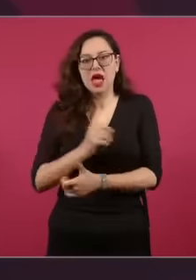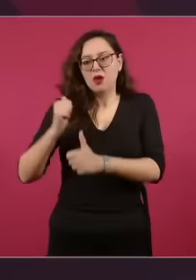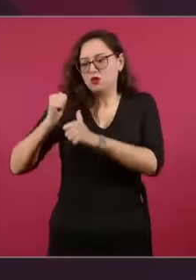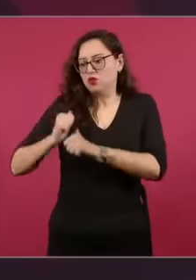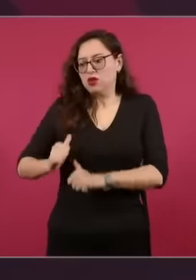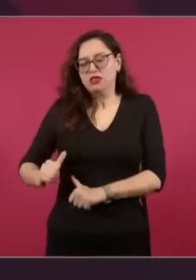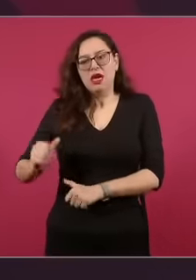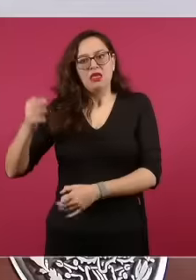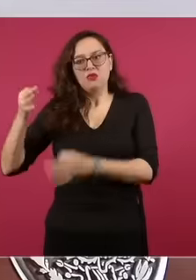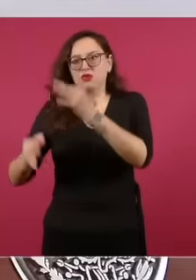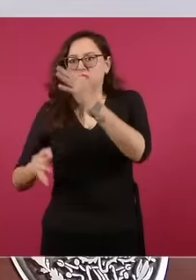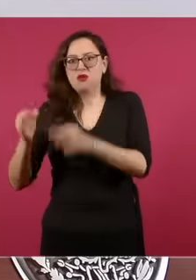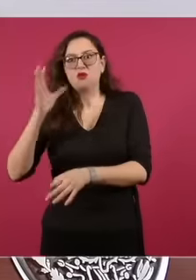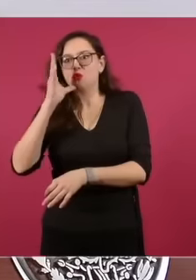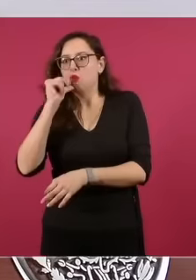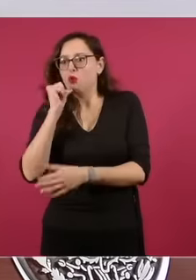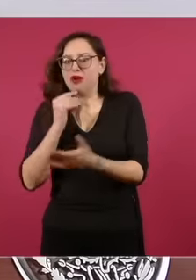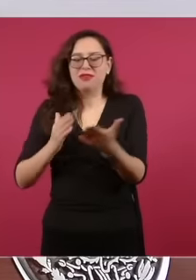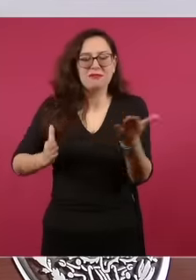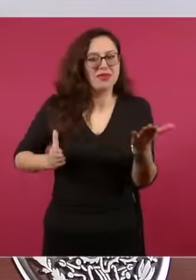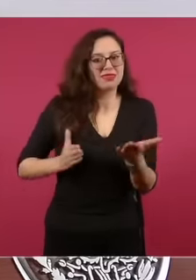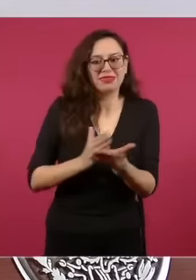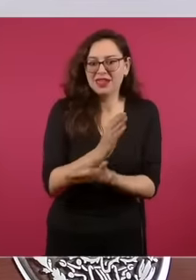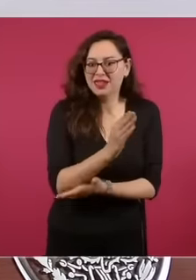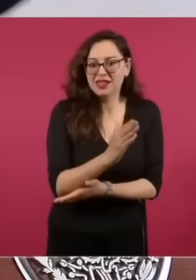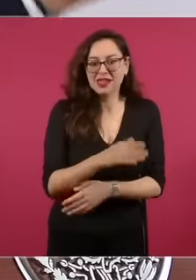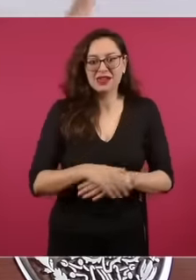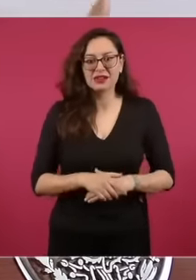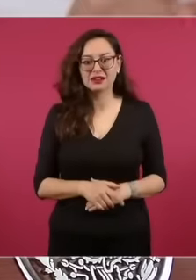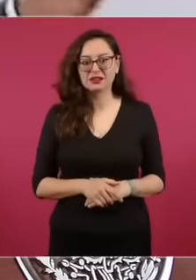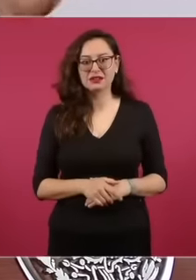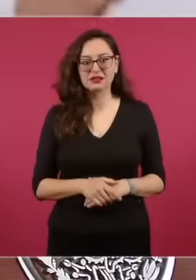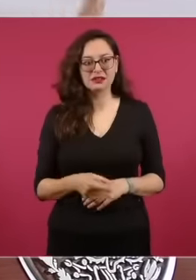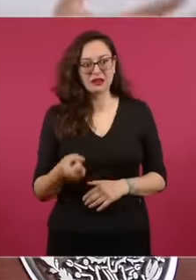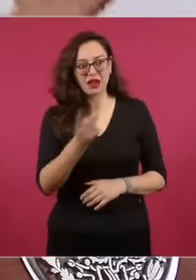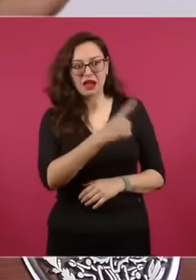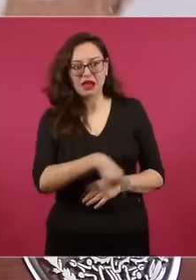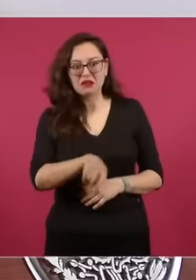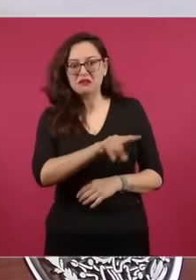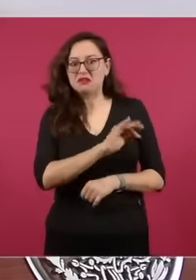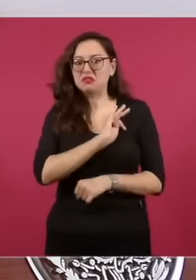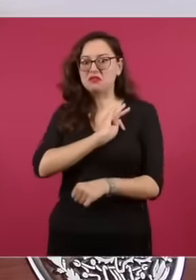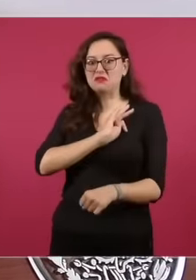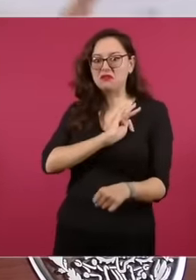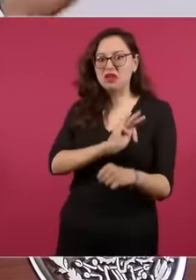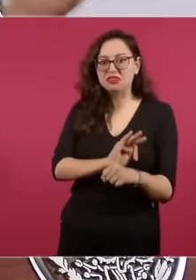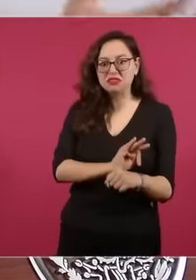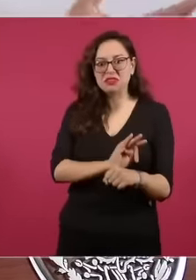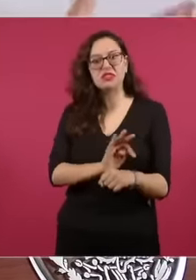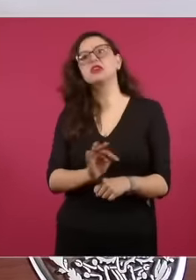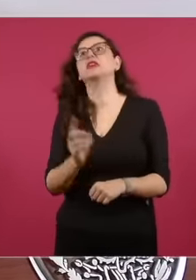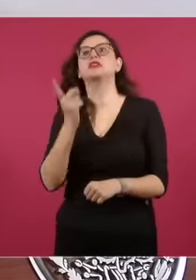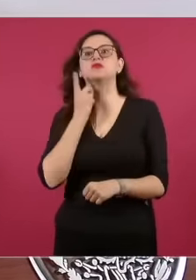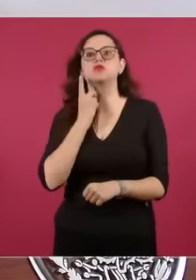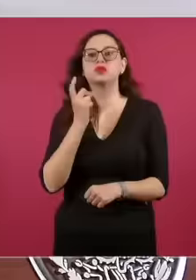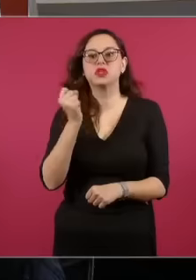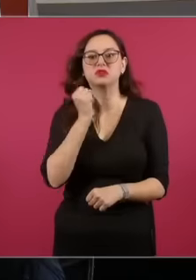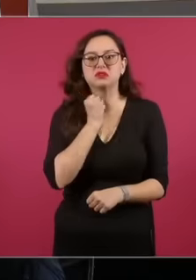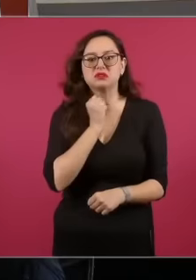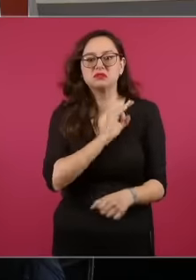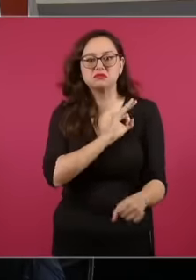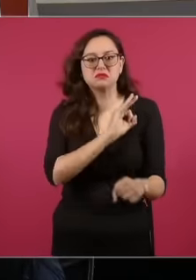legislativo y donde están los constitucionalistas